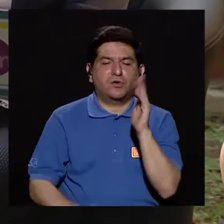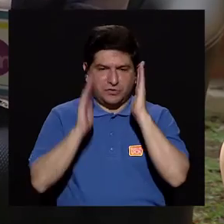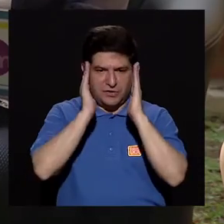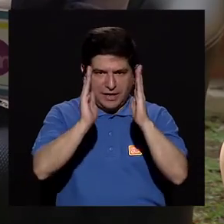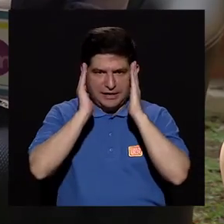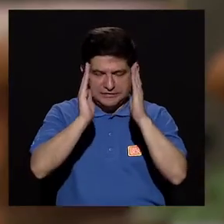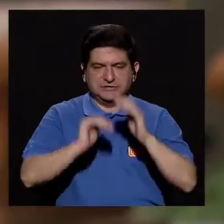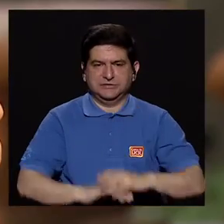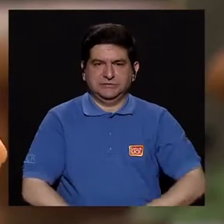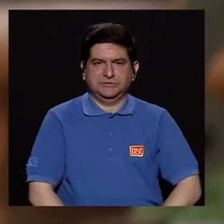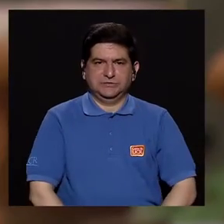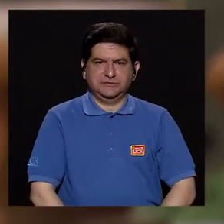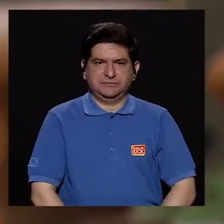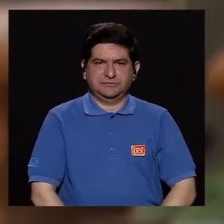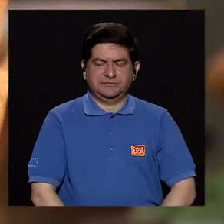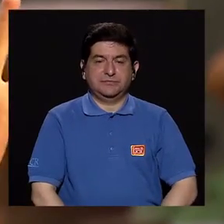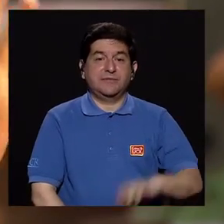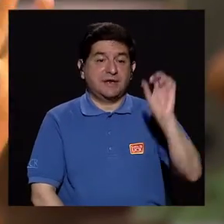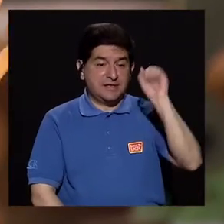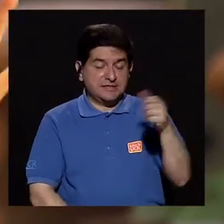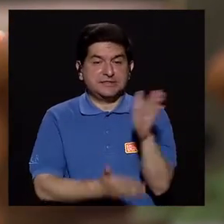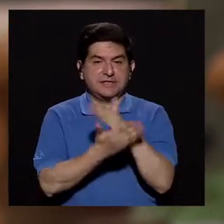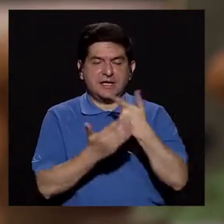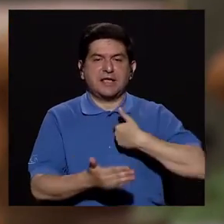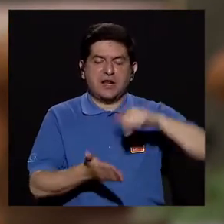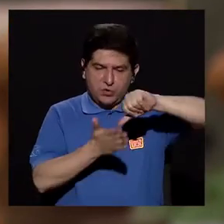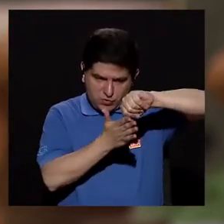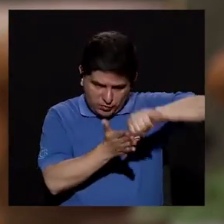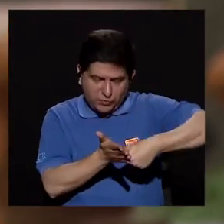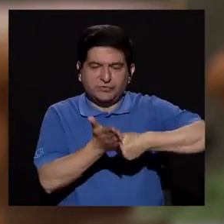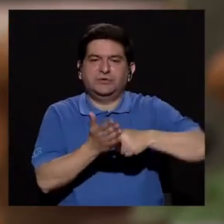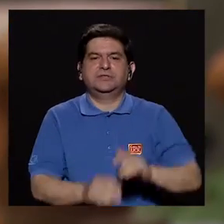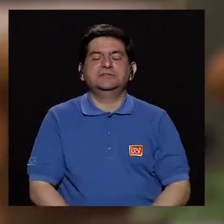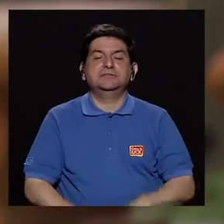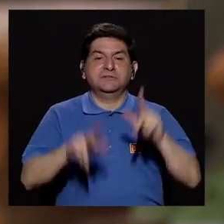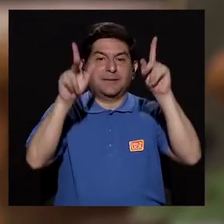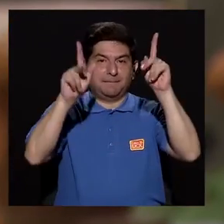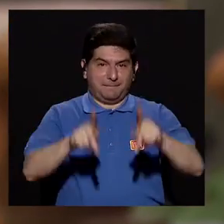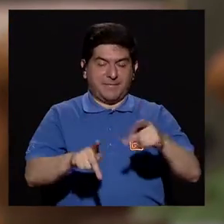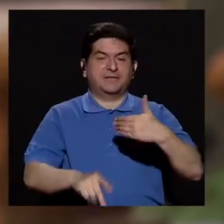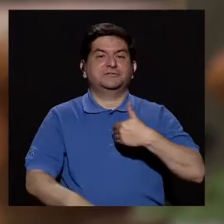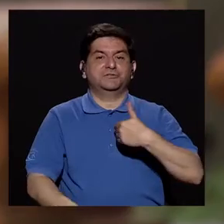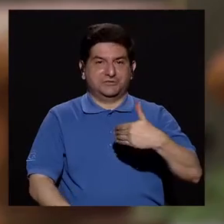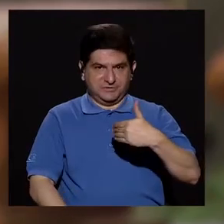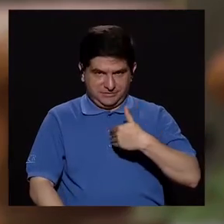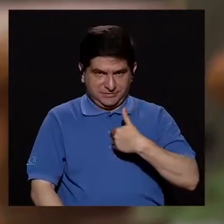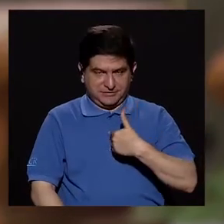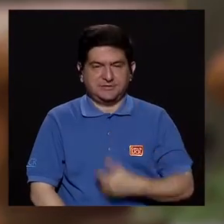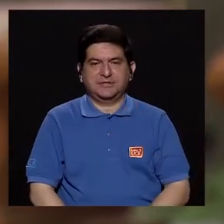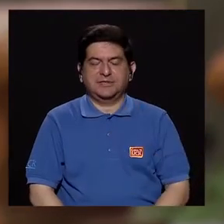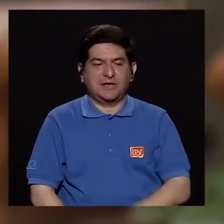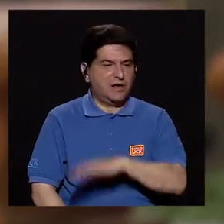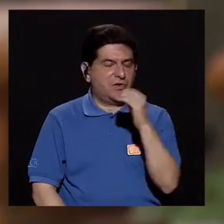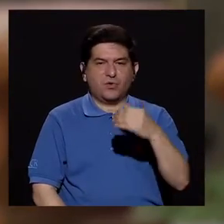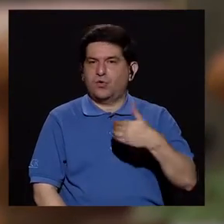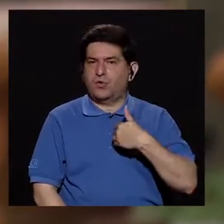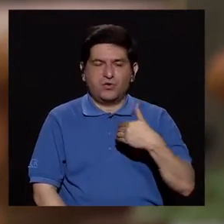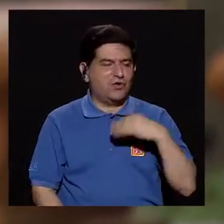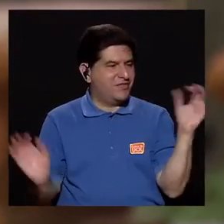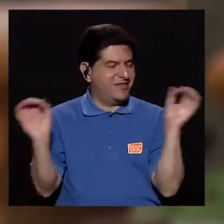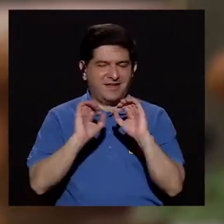ponerle atención. Sí, hay algo en lo que quiero hacer énfasis y es que las personas que tengan, que no